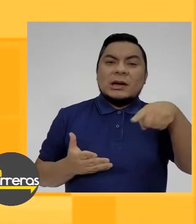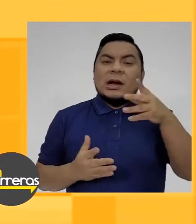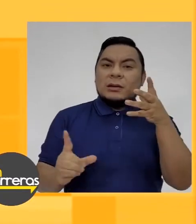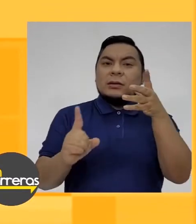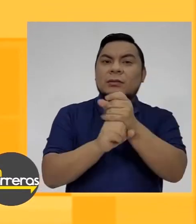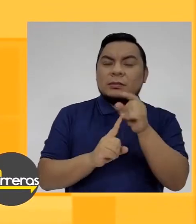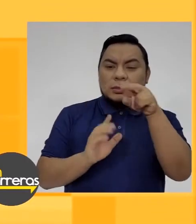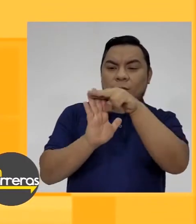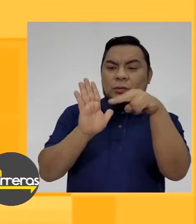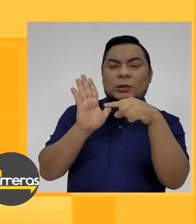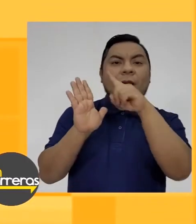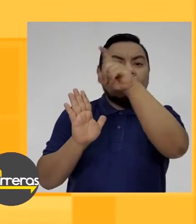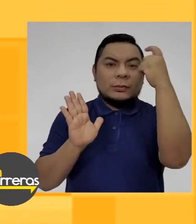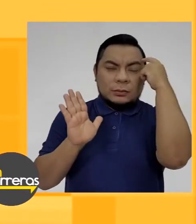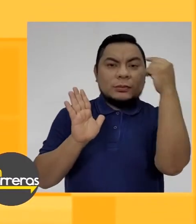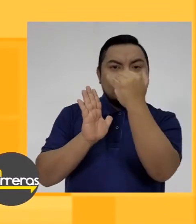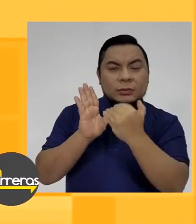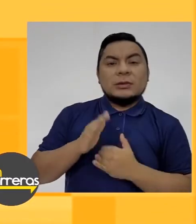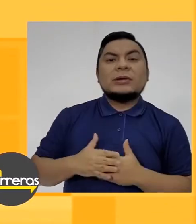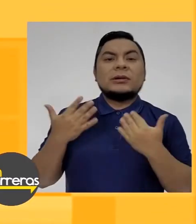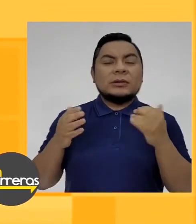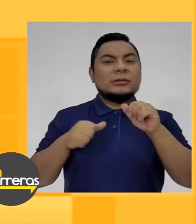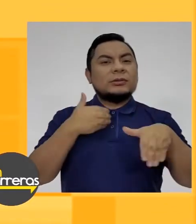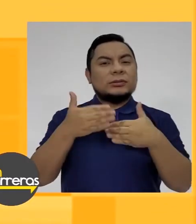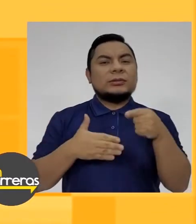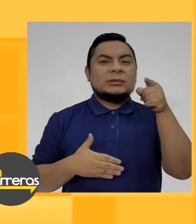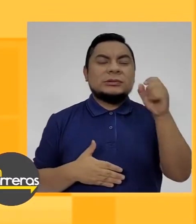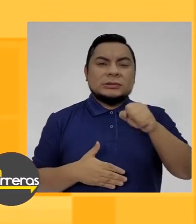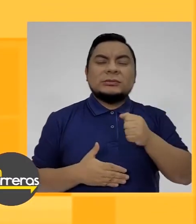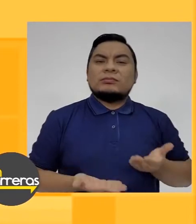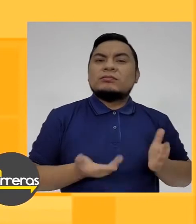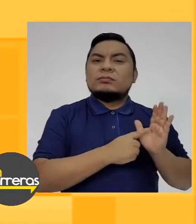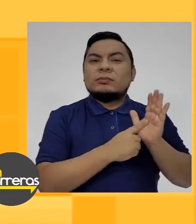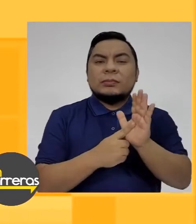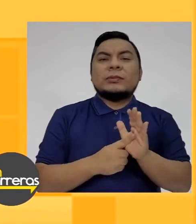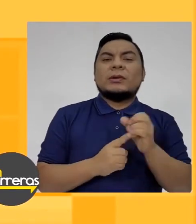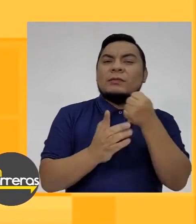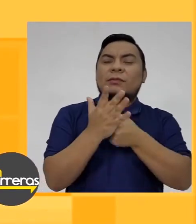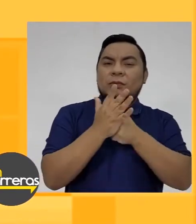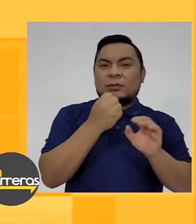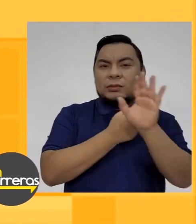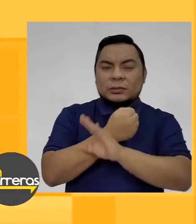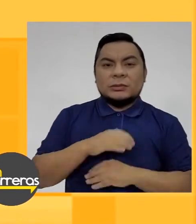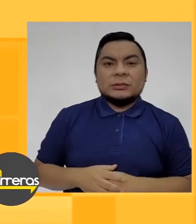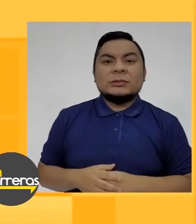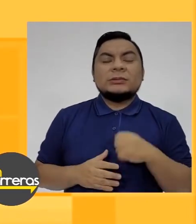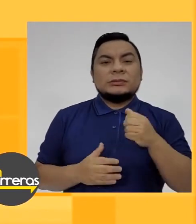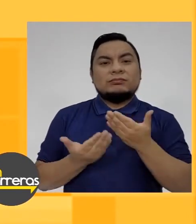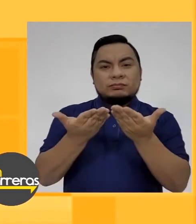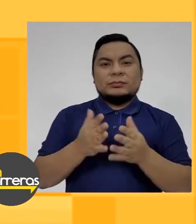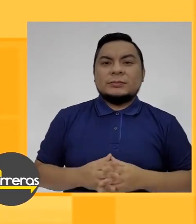Los ciudadanos tienen que hacerse dueños de estas normas, de estas políticas, y luego juntarse para defenderlas. ¿Y cómo las defienden?